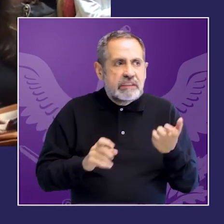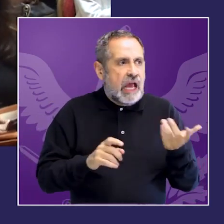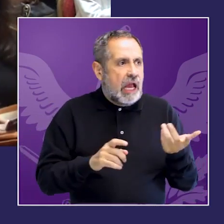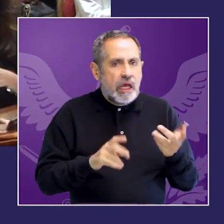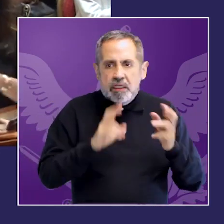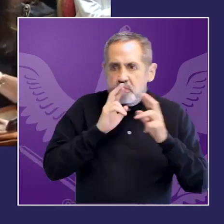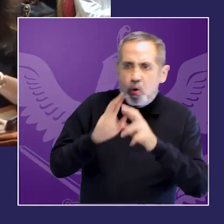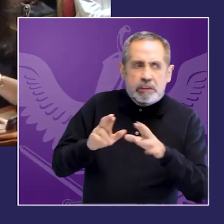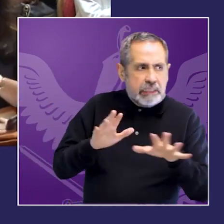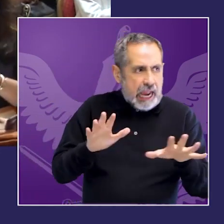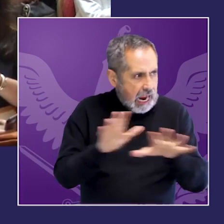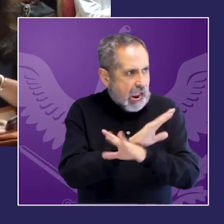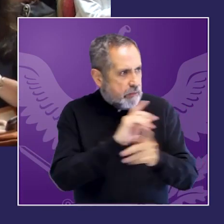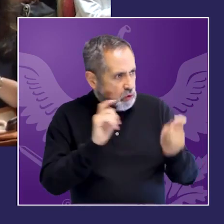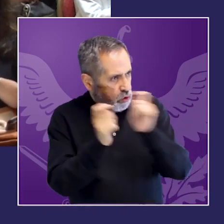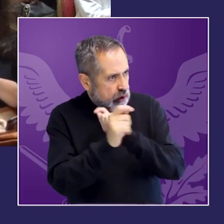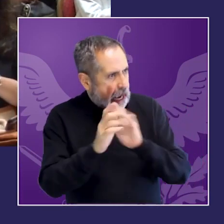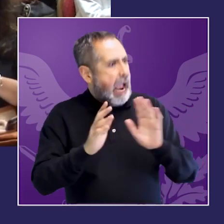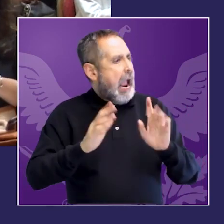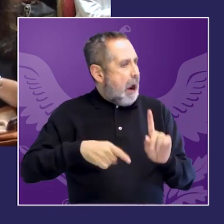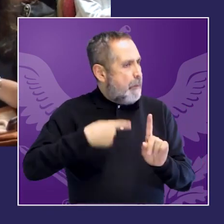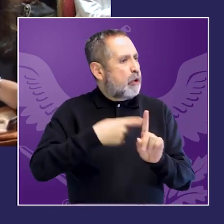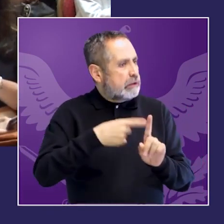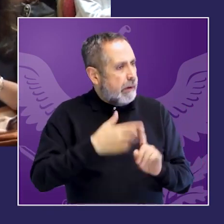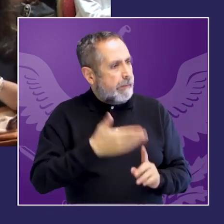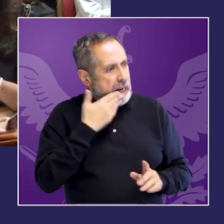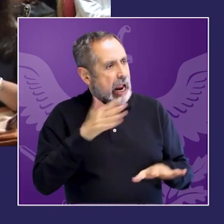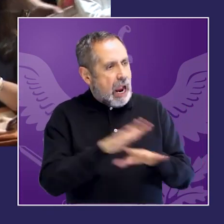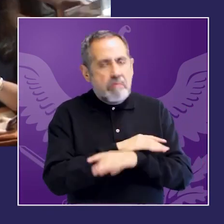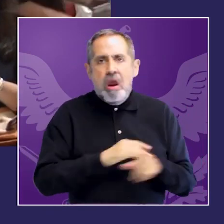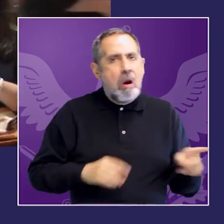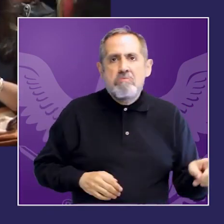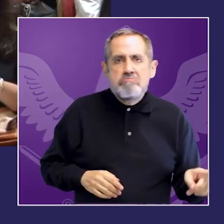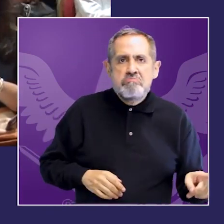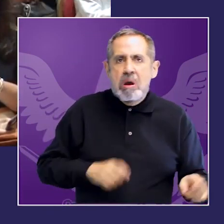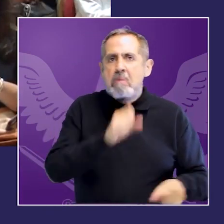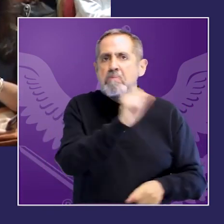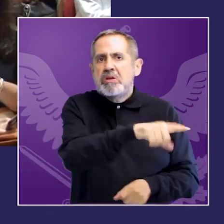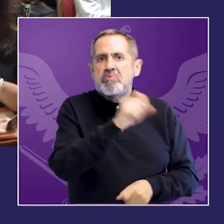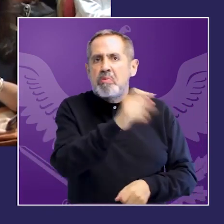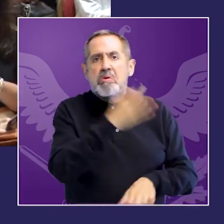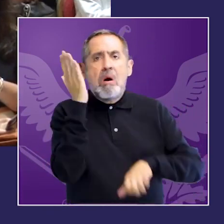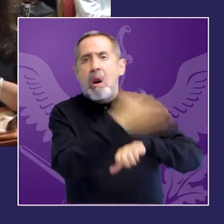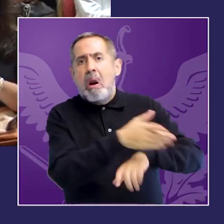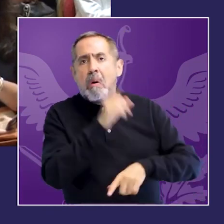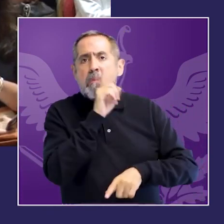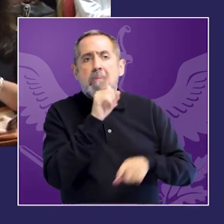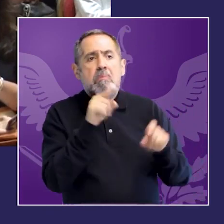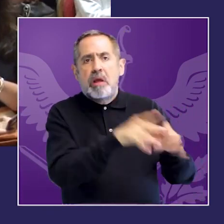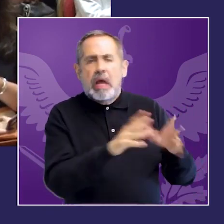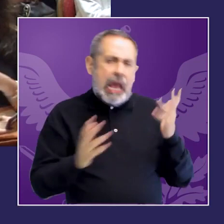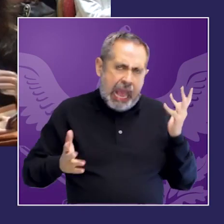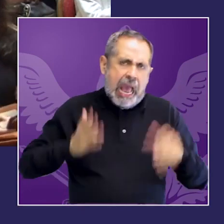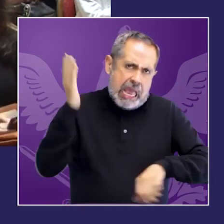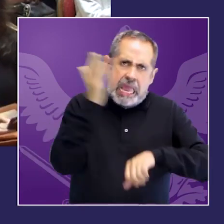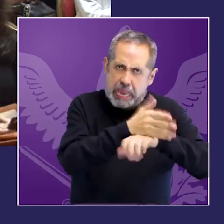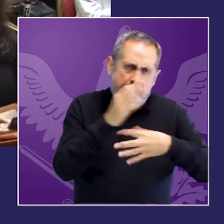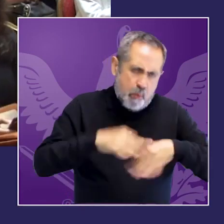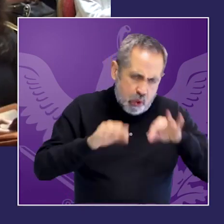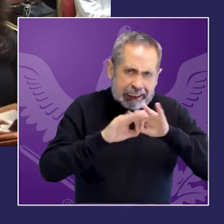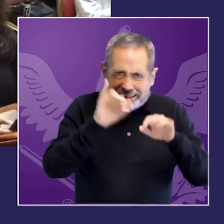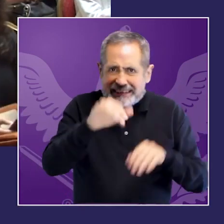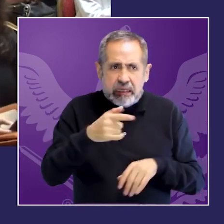que no deja de ser importante porque en muchos de los casos esa misma persona va a terminar saliendo de la cárcel si es que fuera